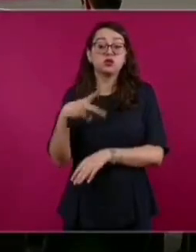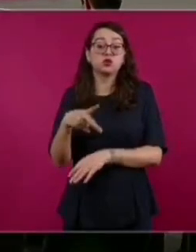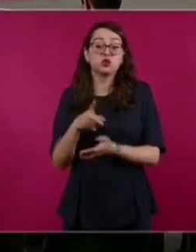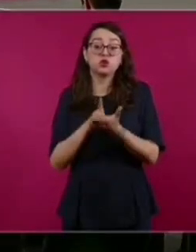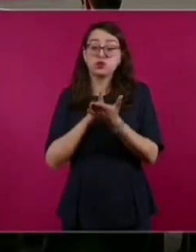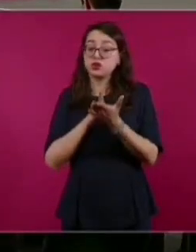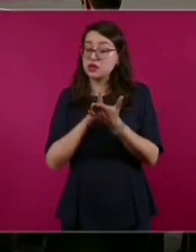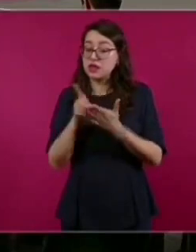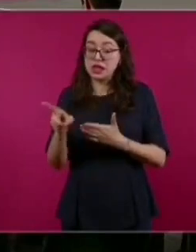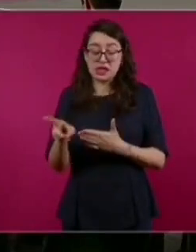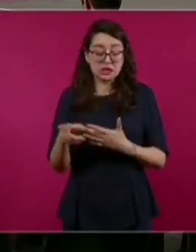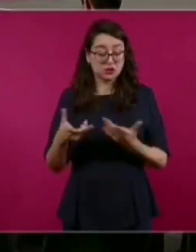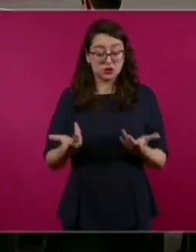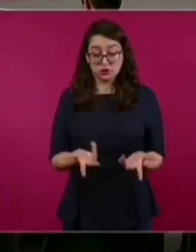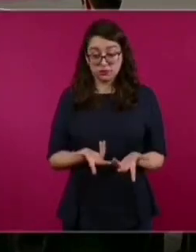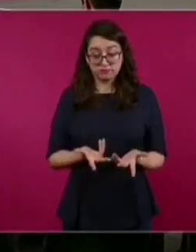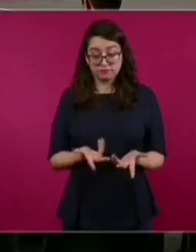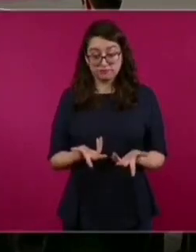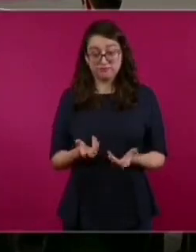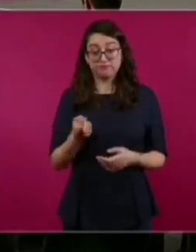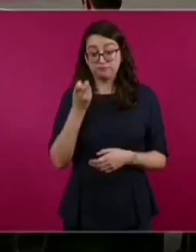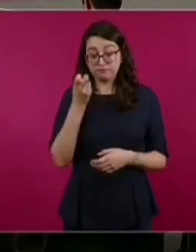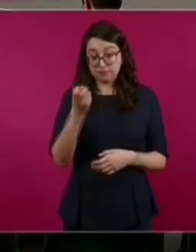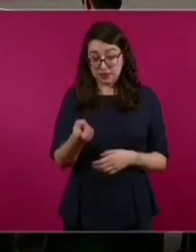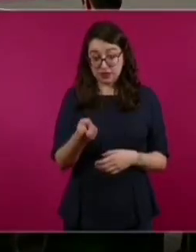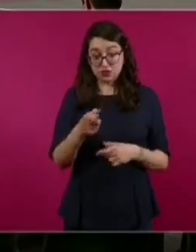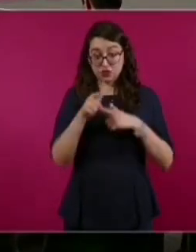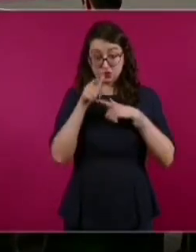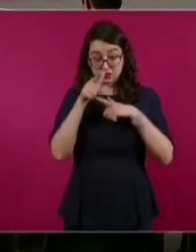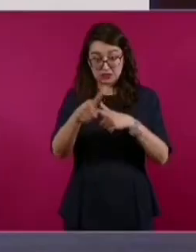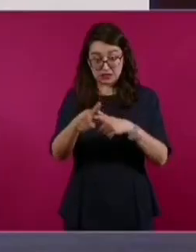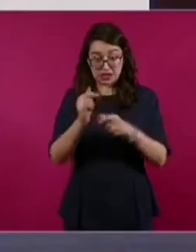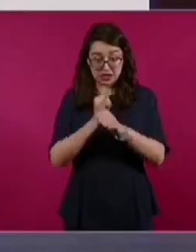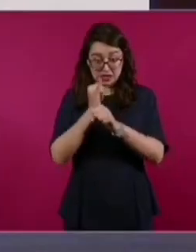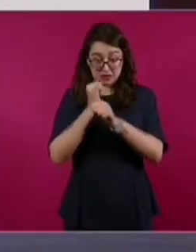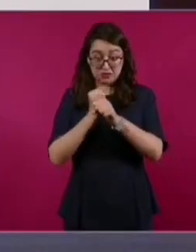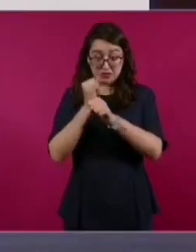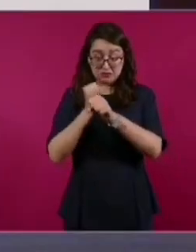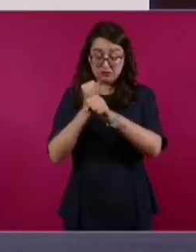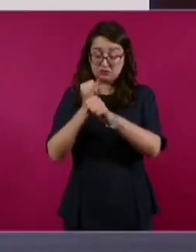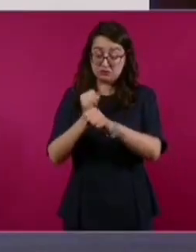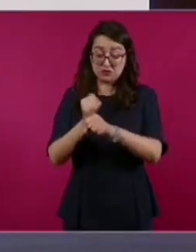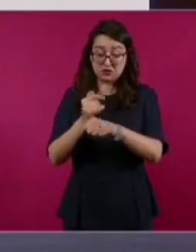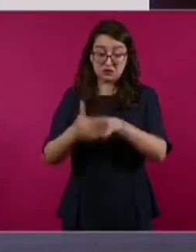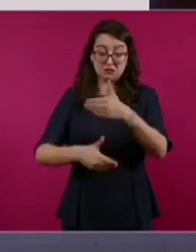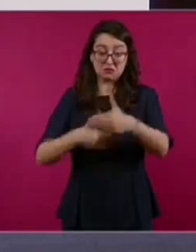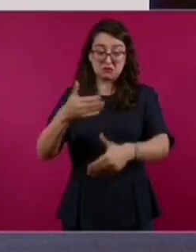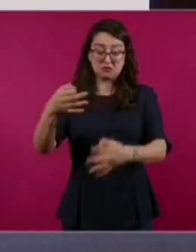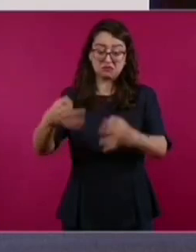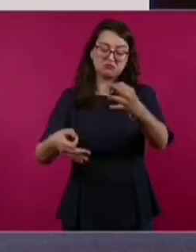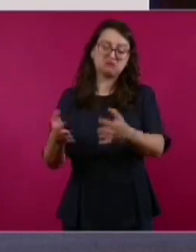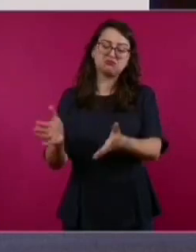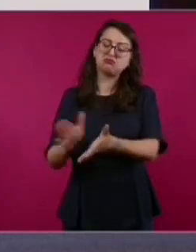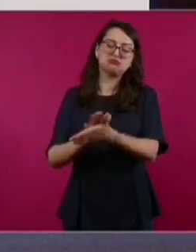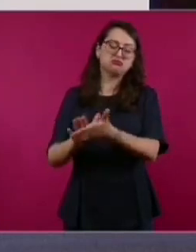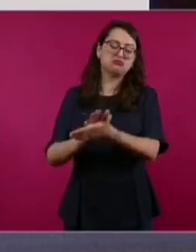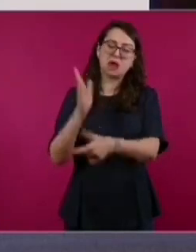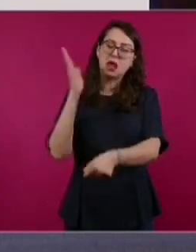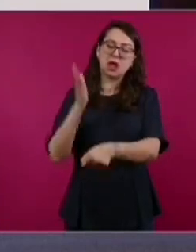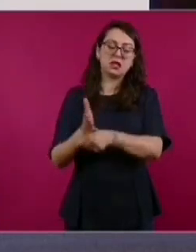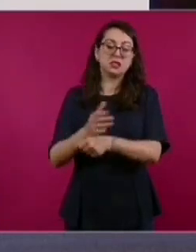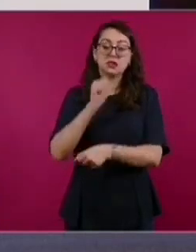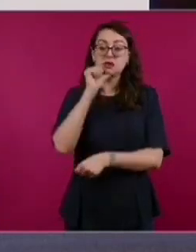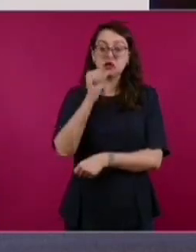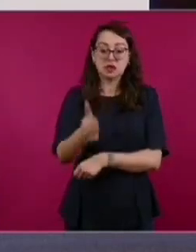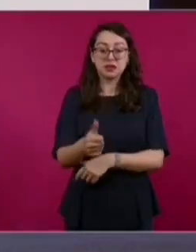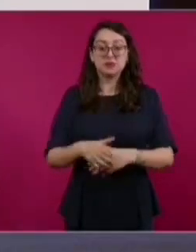aclarando que en este caso el efecto de un sobreseguimiento sería una sentencia absolutoria. Sin embargo, el día